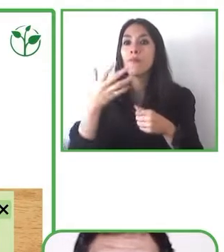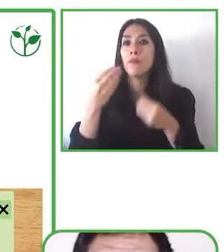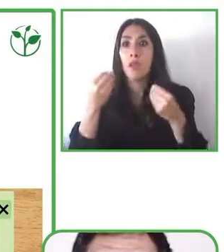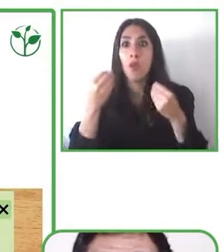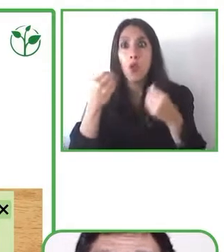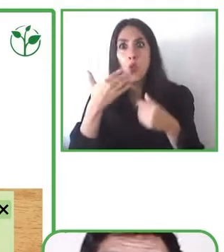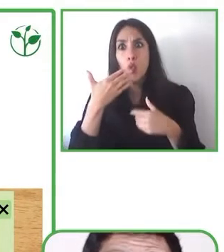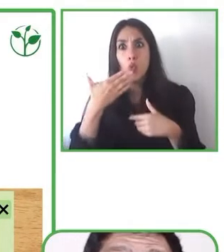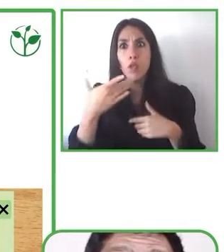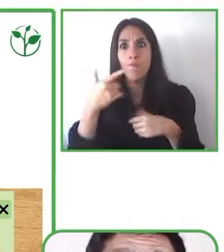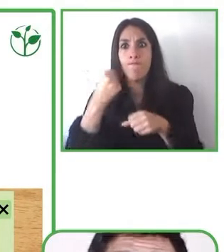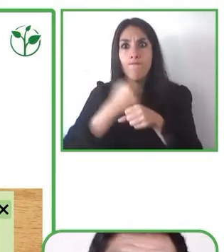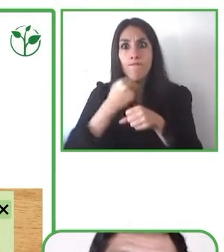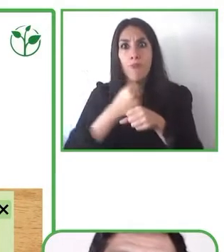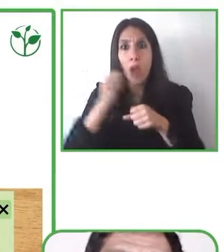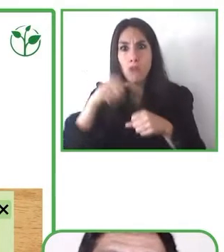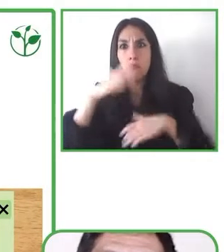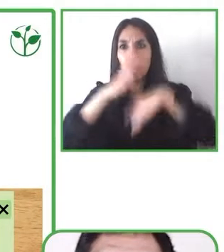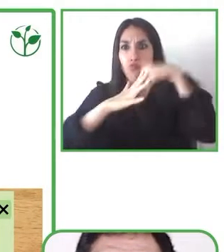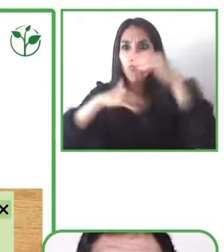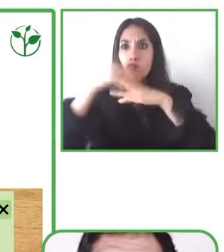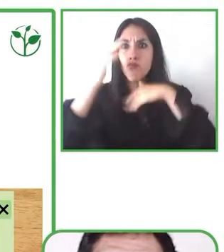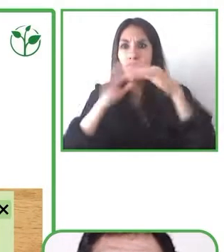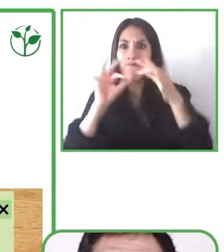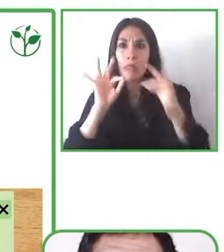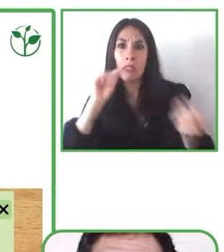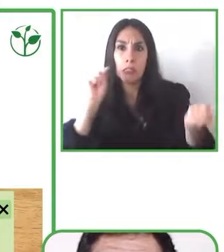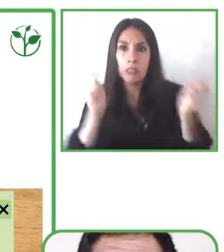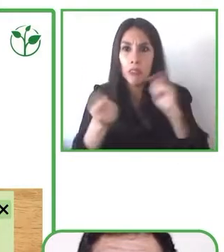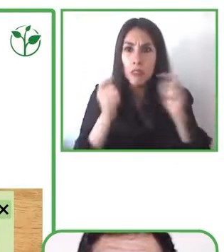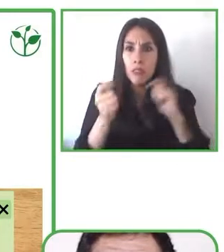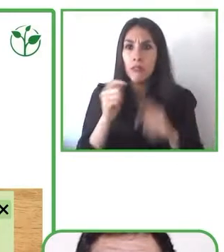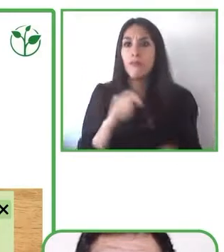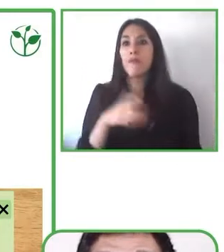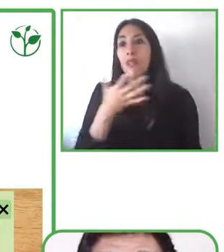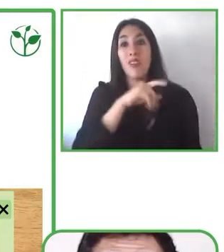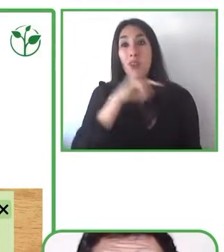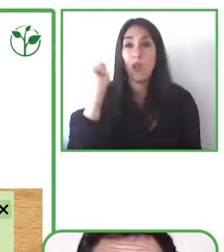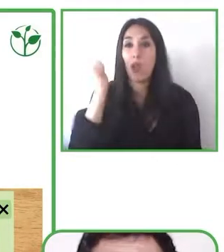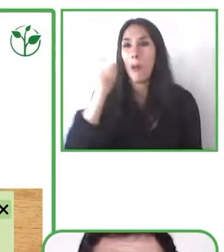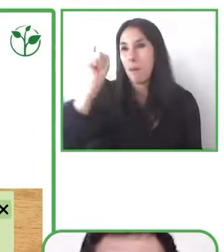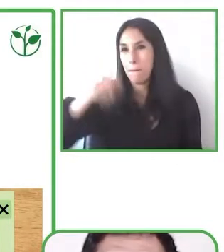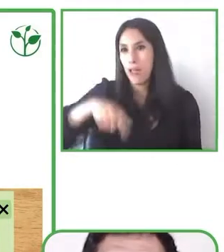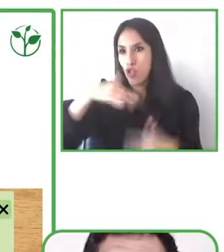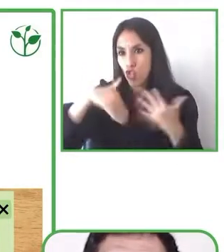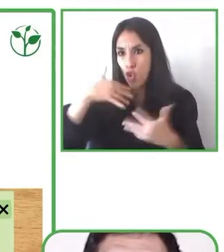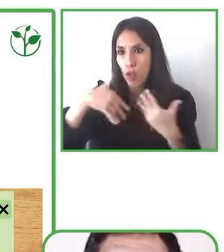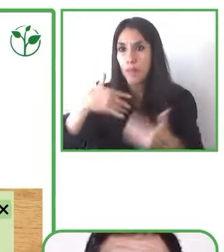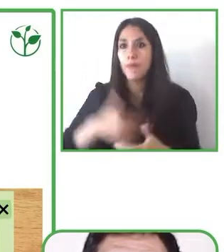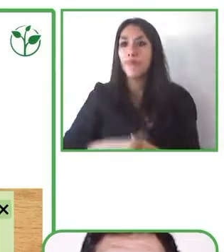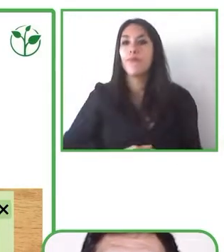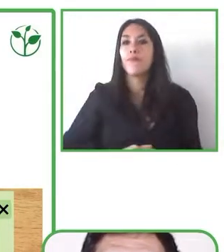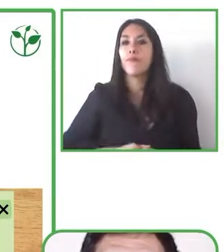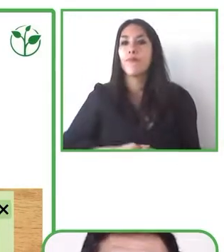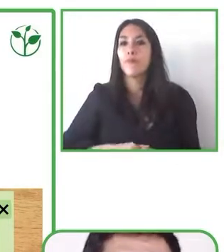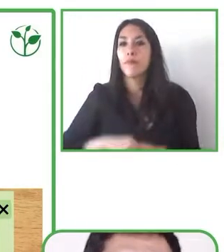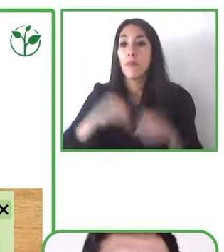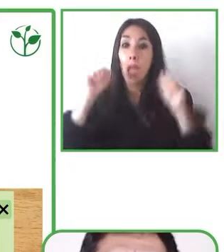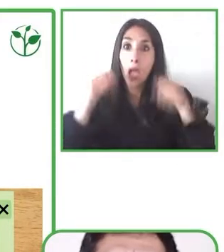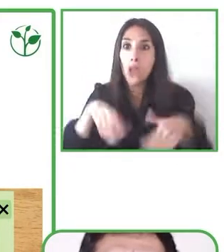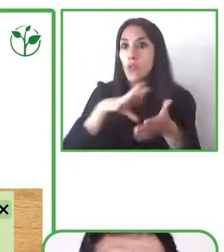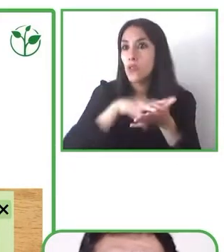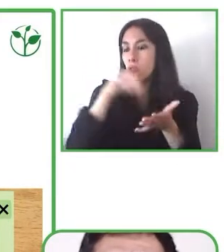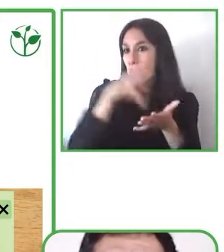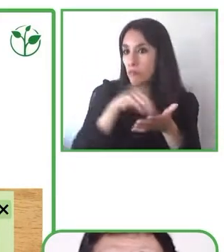necesidades específicas también de contexto en el cual estos niños están aprendiendo. Adicionalmente también esta aplicación cuenta